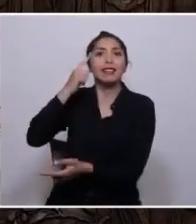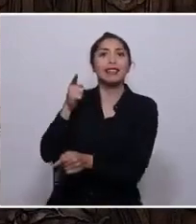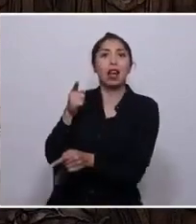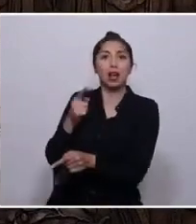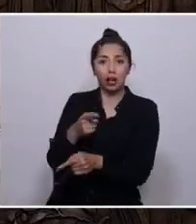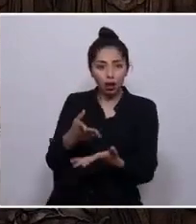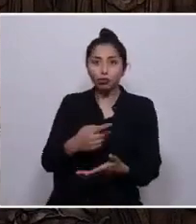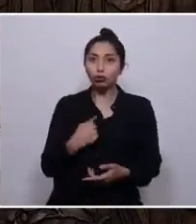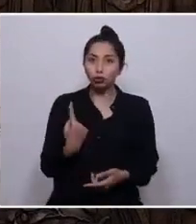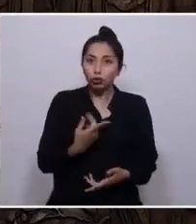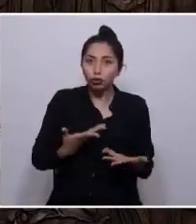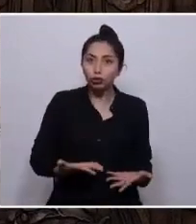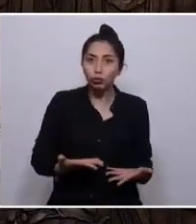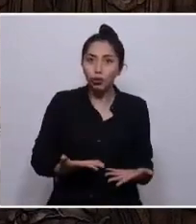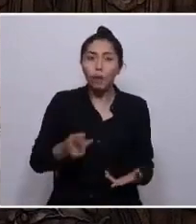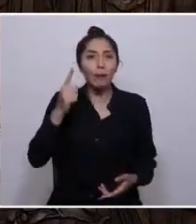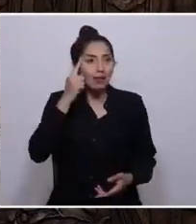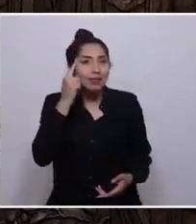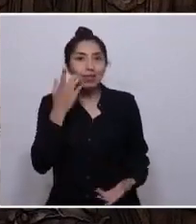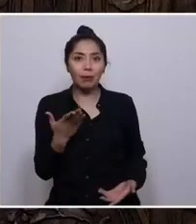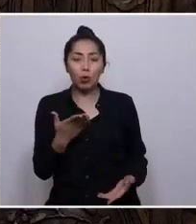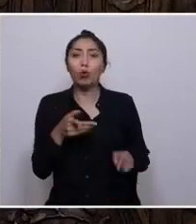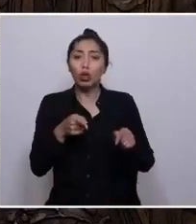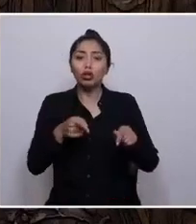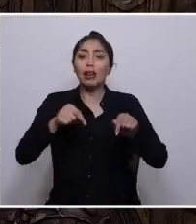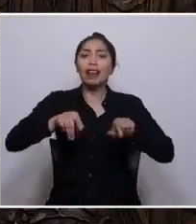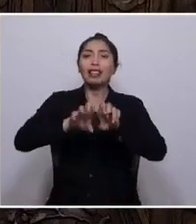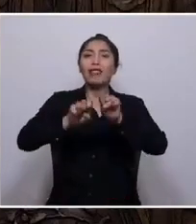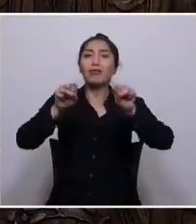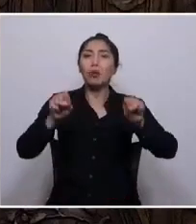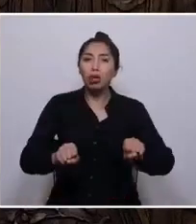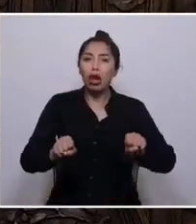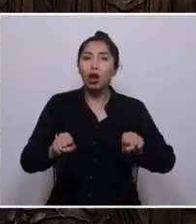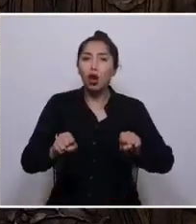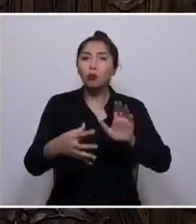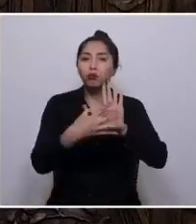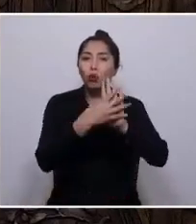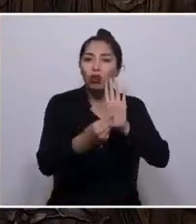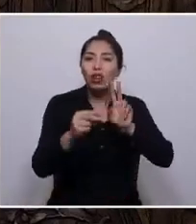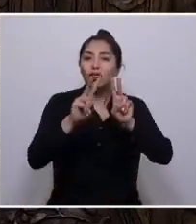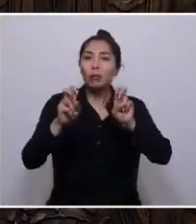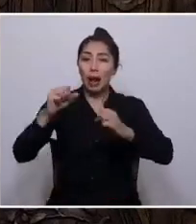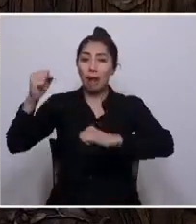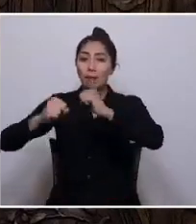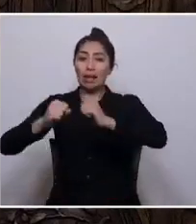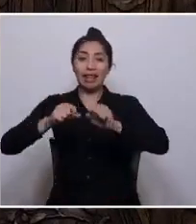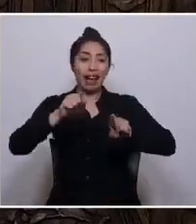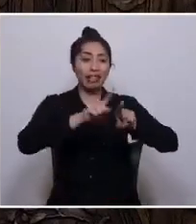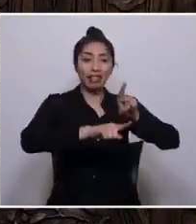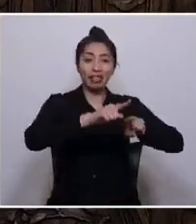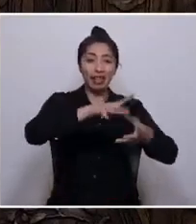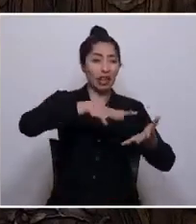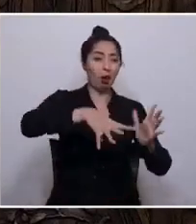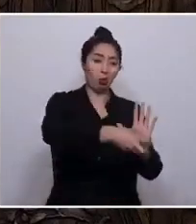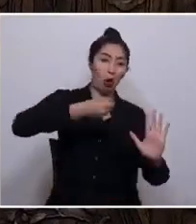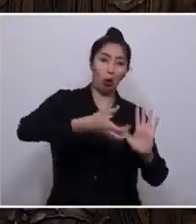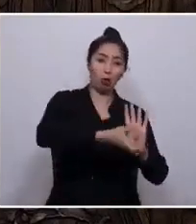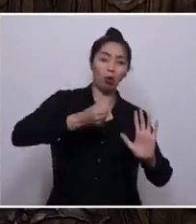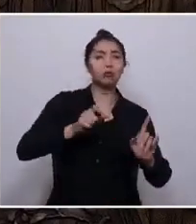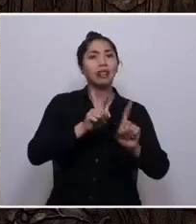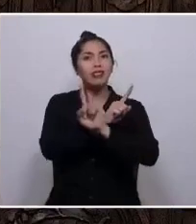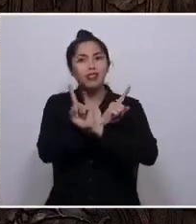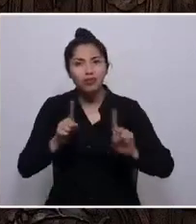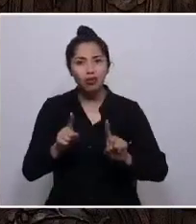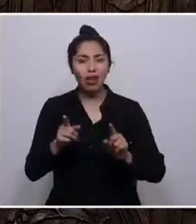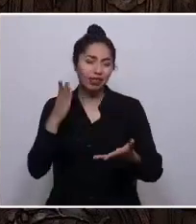debemos reformar este modelo extractivista que está anclado en la Constitución. No más separación de la tierra con el agua.